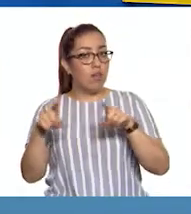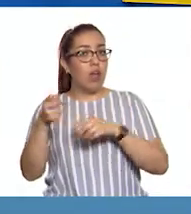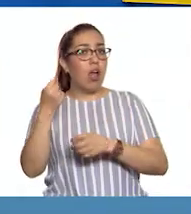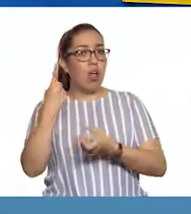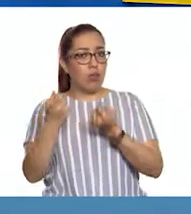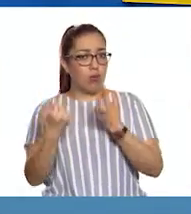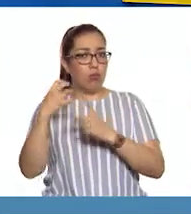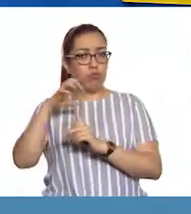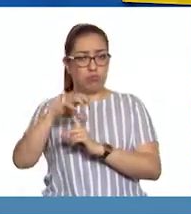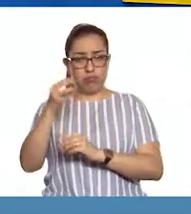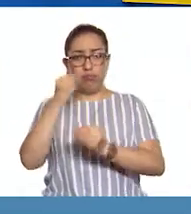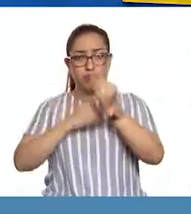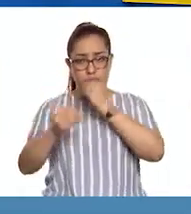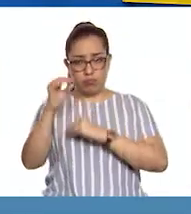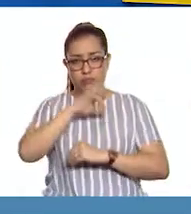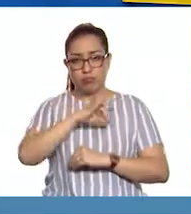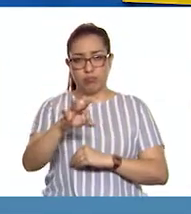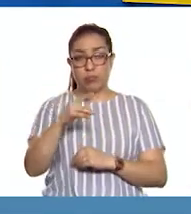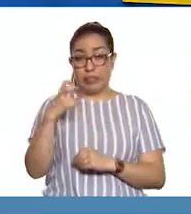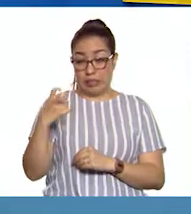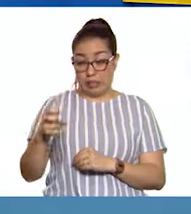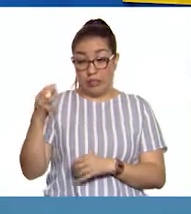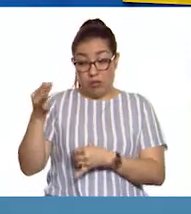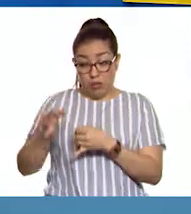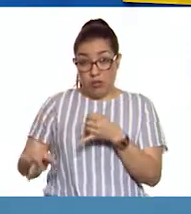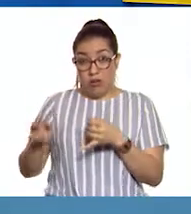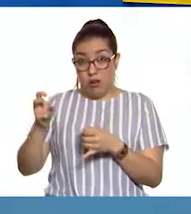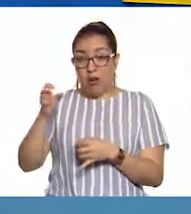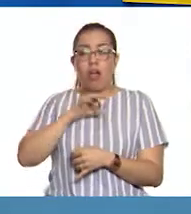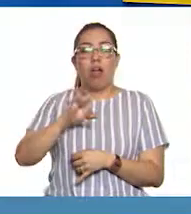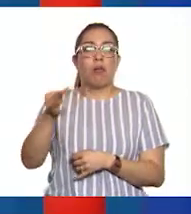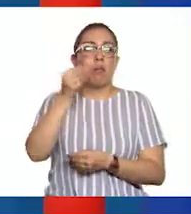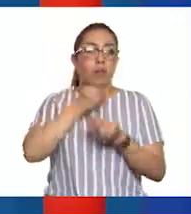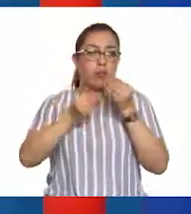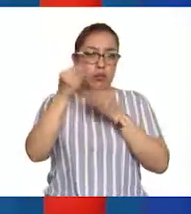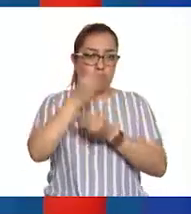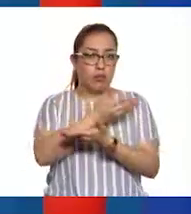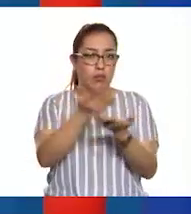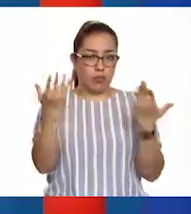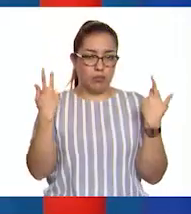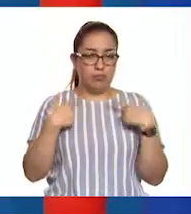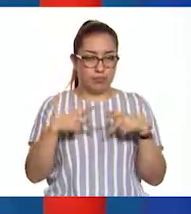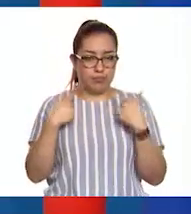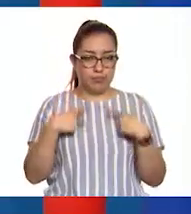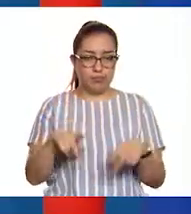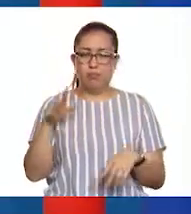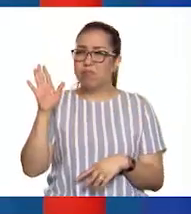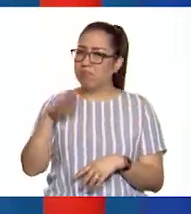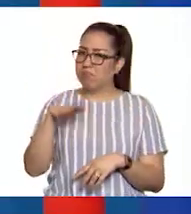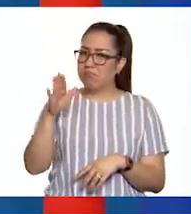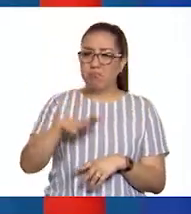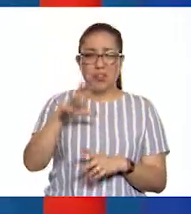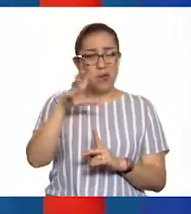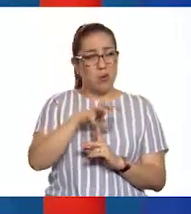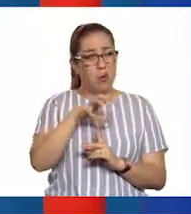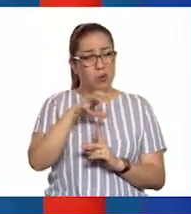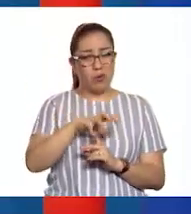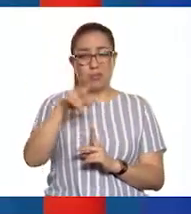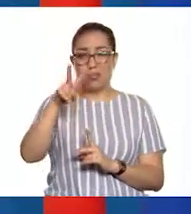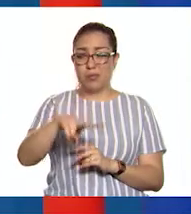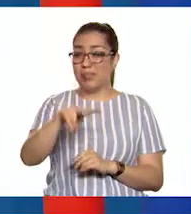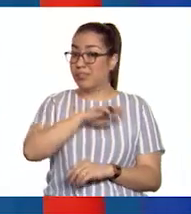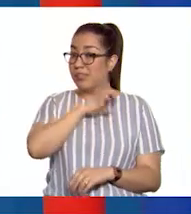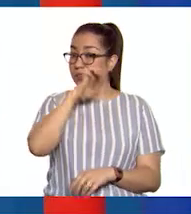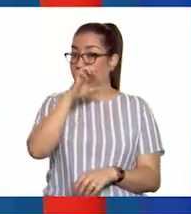estas últimas, nos sirven de alimento a las personas. Los hongos son muy especiales. Y bueno,